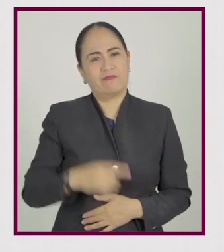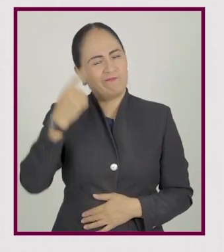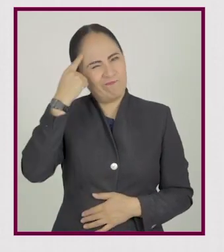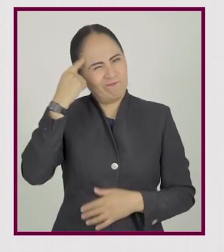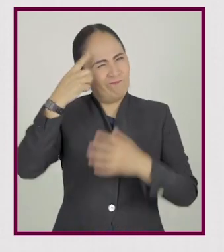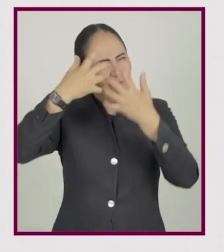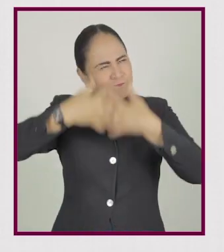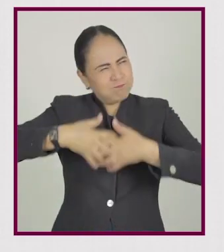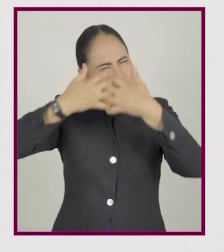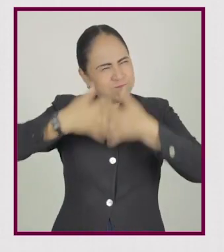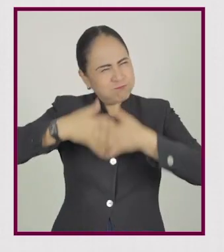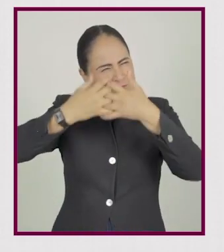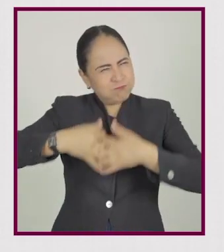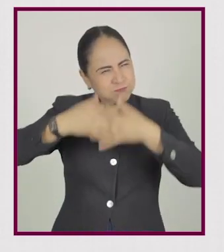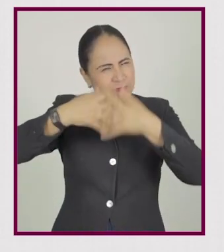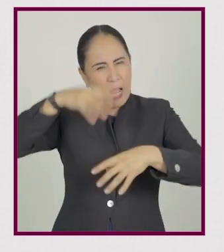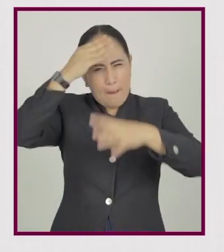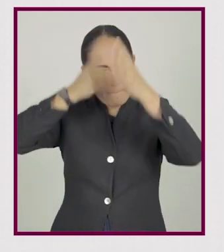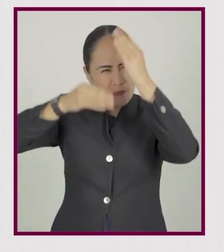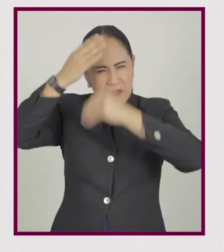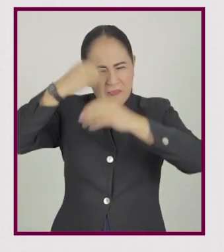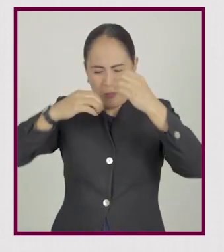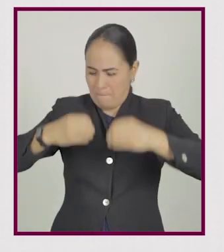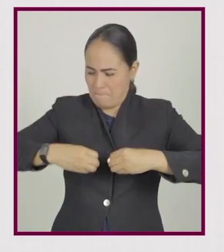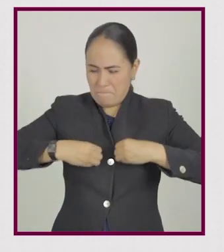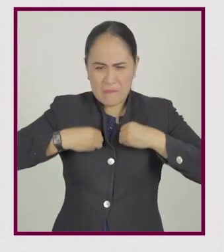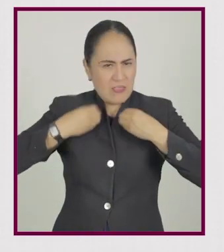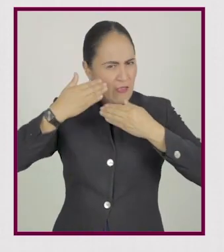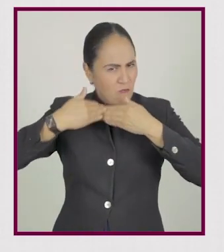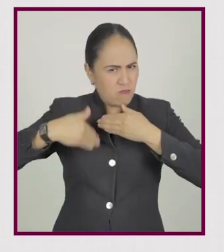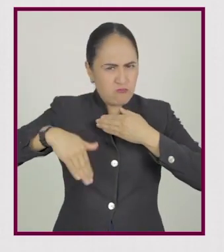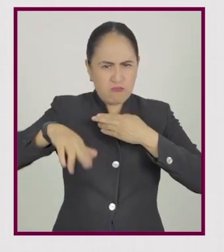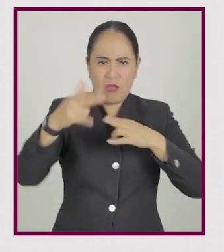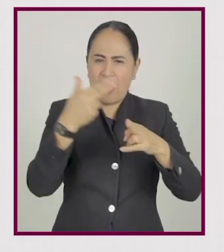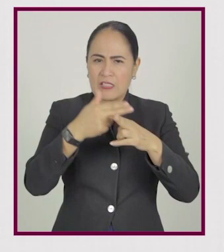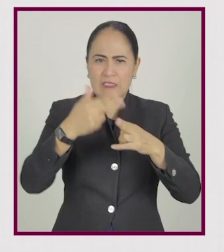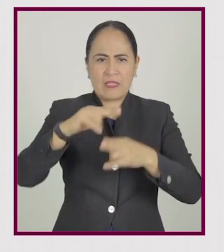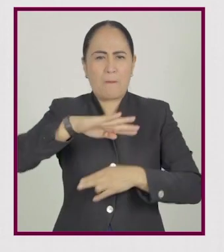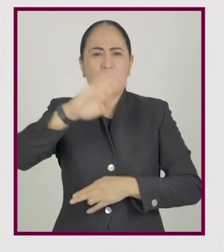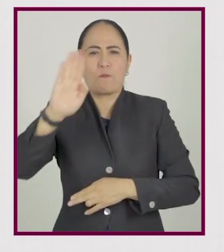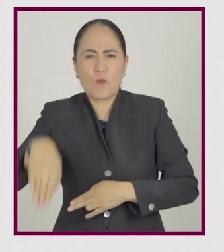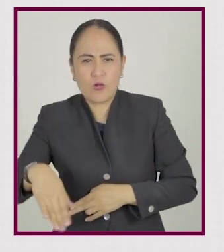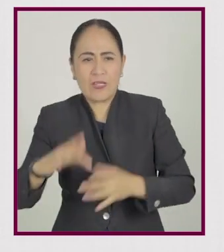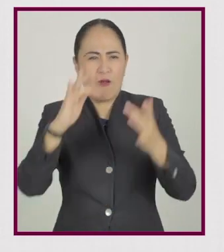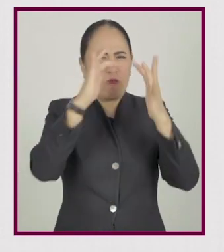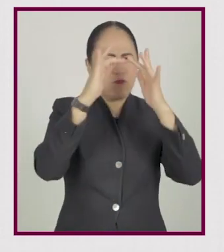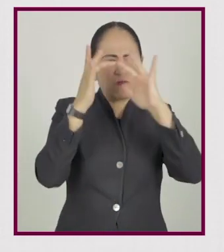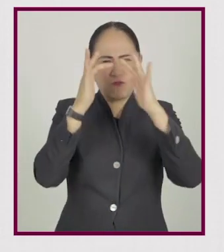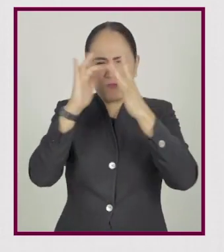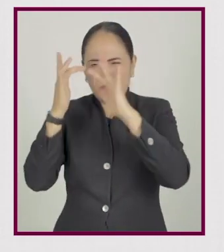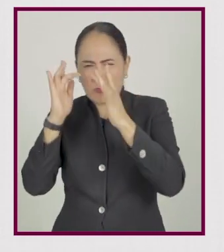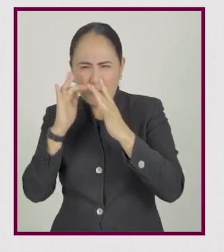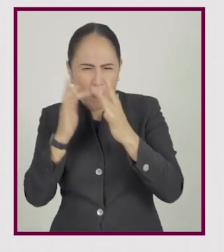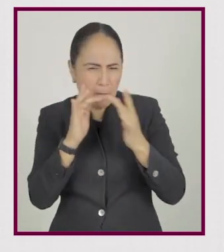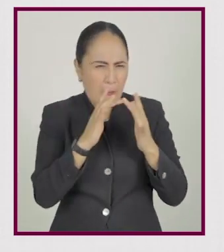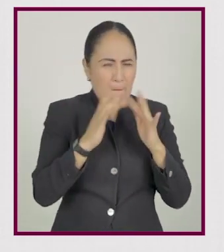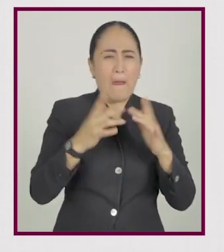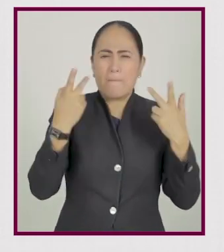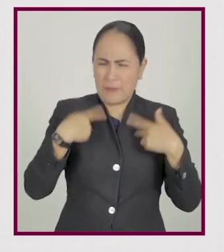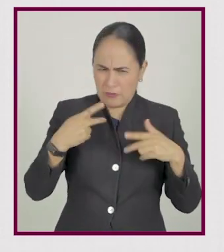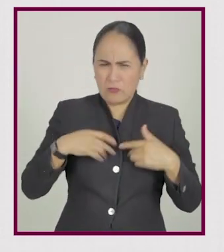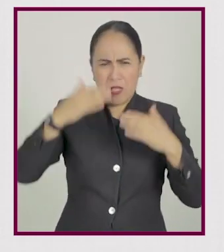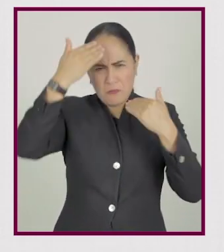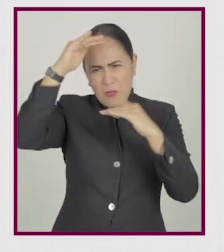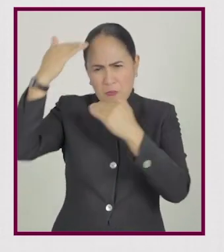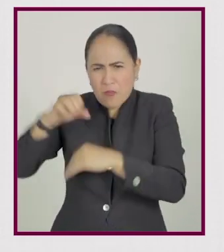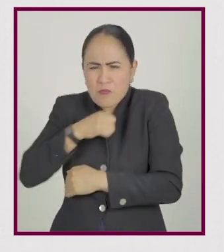es algo que dura toda la vida. El cableado de nuestro cerebro, de hecho, nunca termina. Por eso es que los adultos